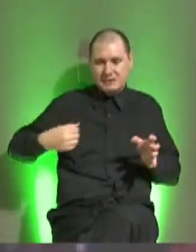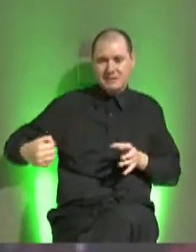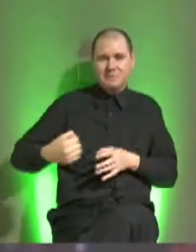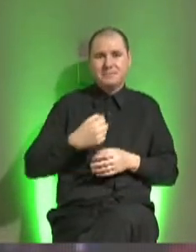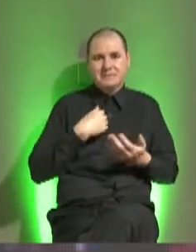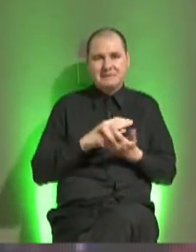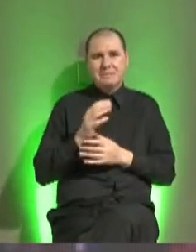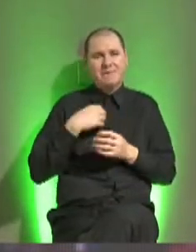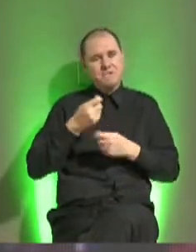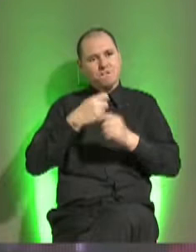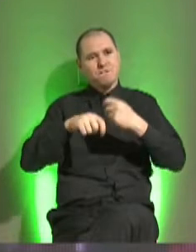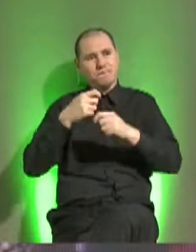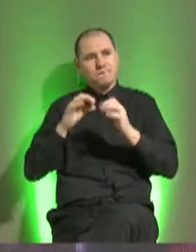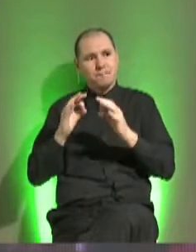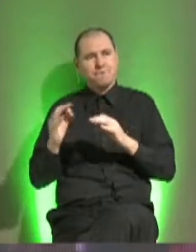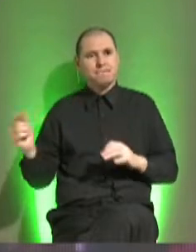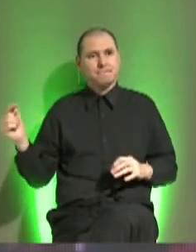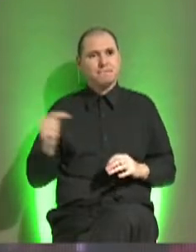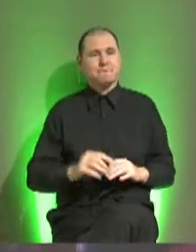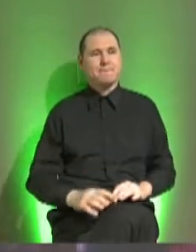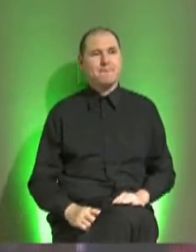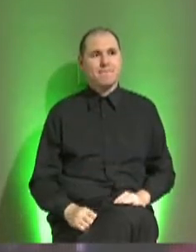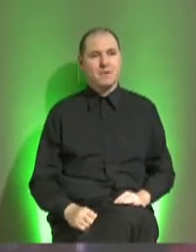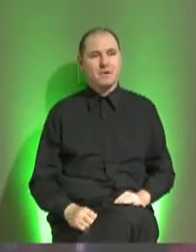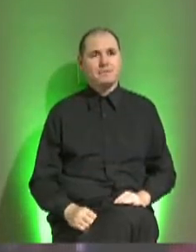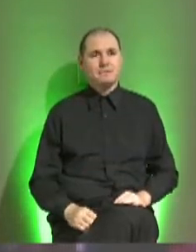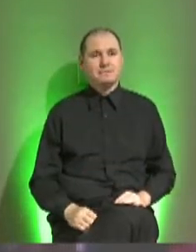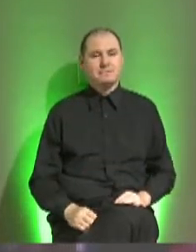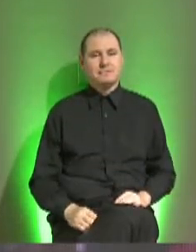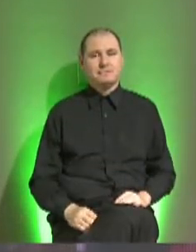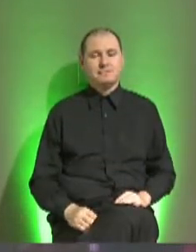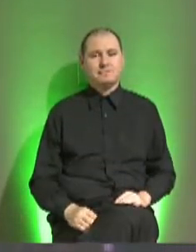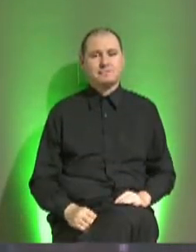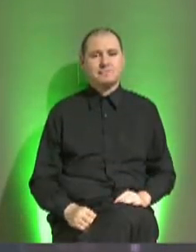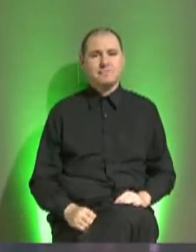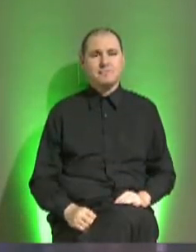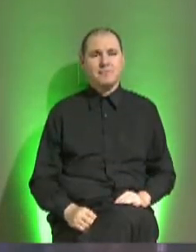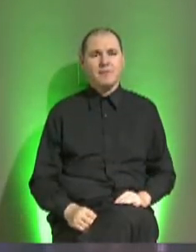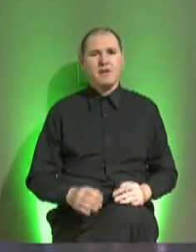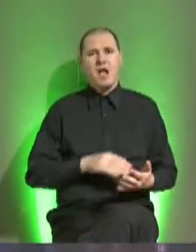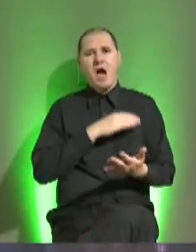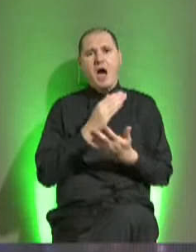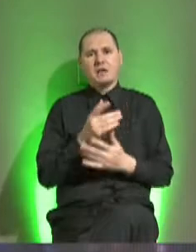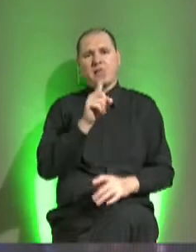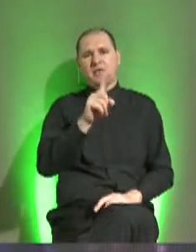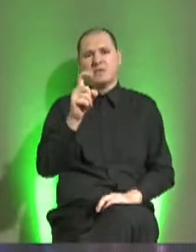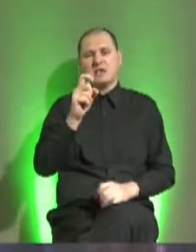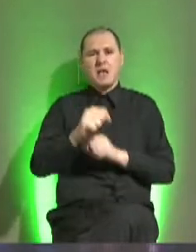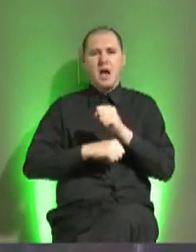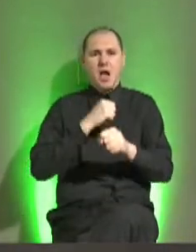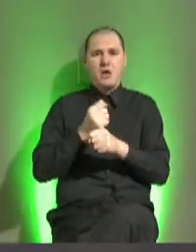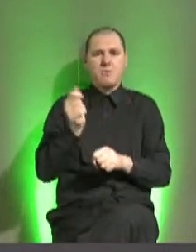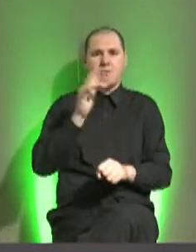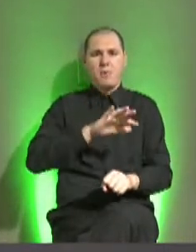objetivo, y ella venía así, me creía el ganador. Eso hice hasta los 17 años, pero a la par,